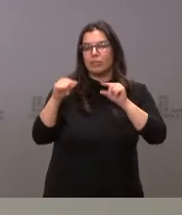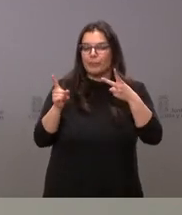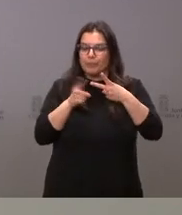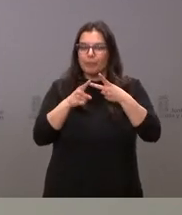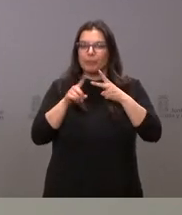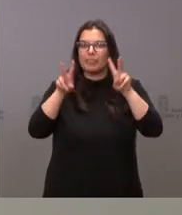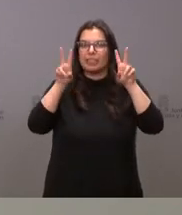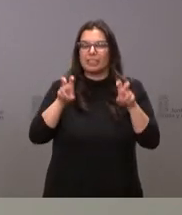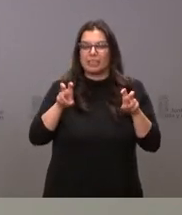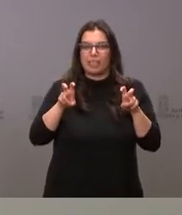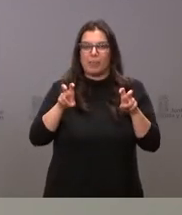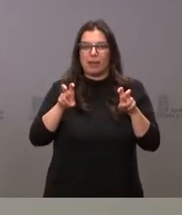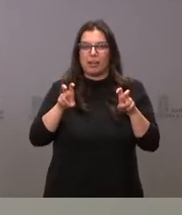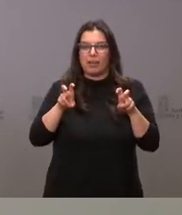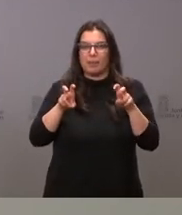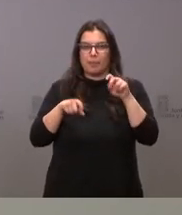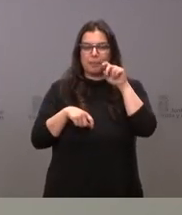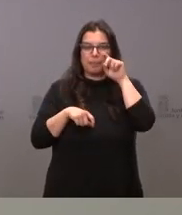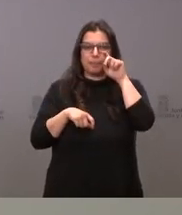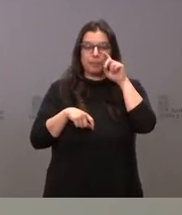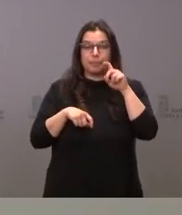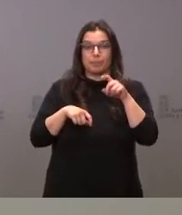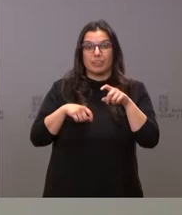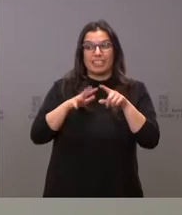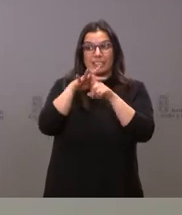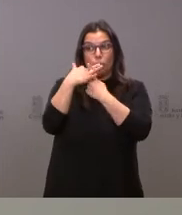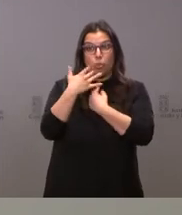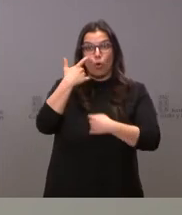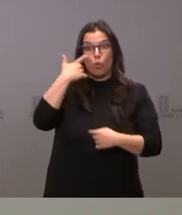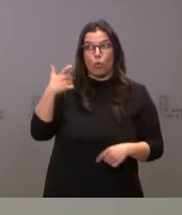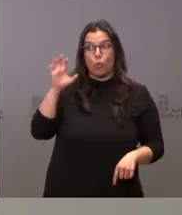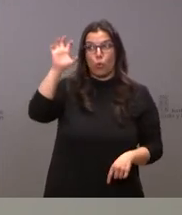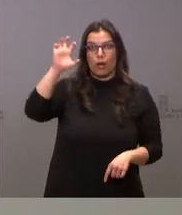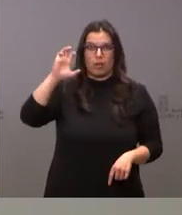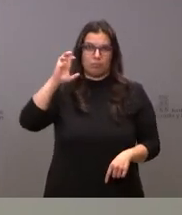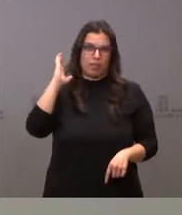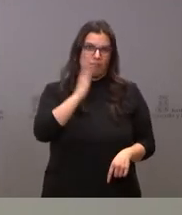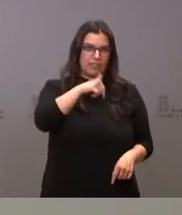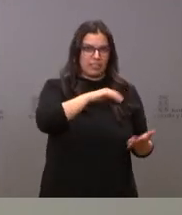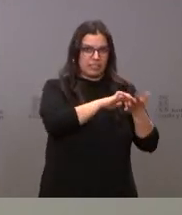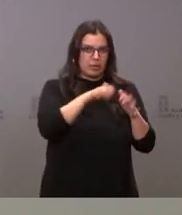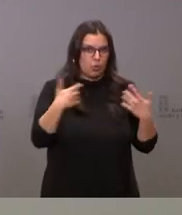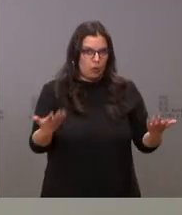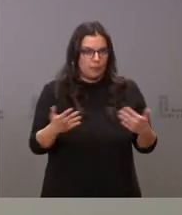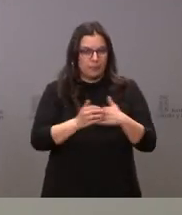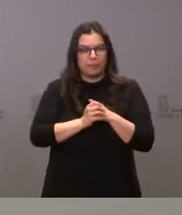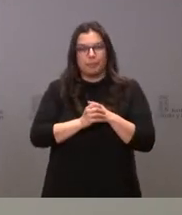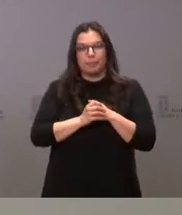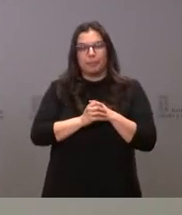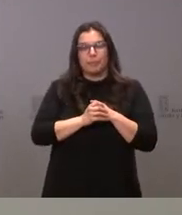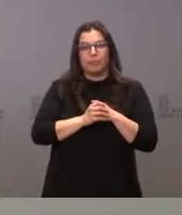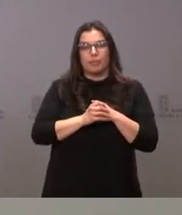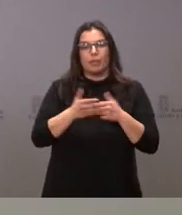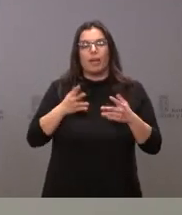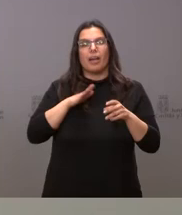la evolución en Ucrania, por lo que afecta a Castilla y León, naturalmente, que tiene que ver en el ámbito de la ayuda